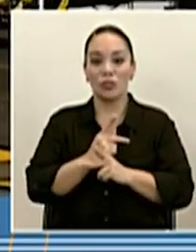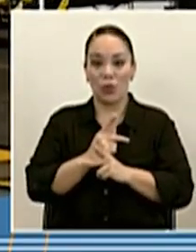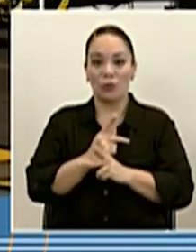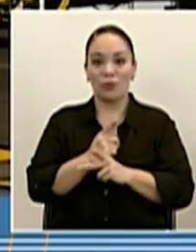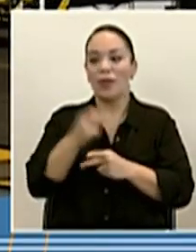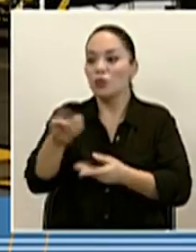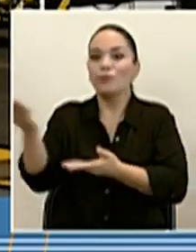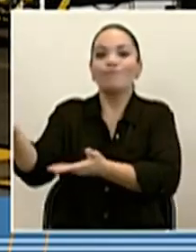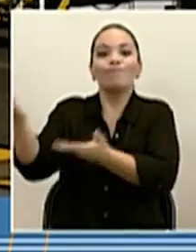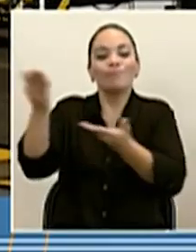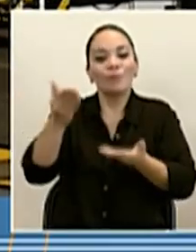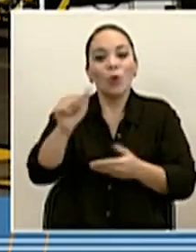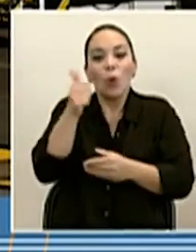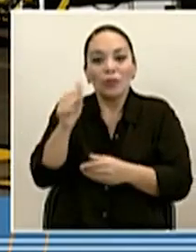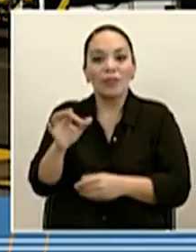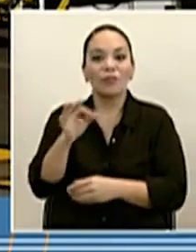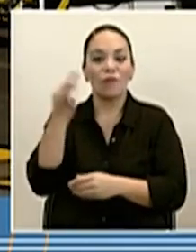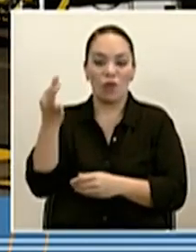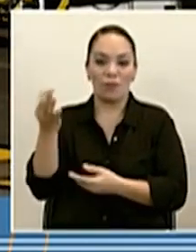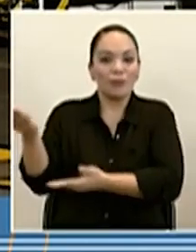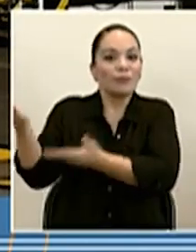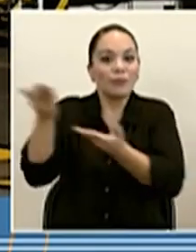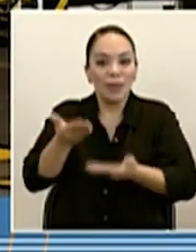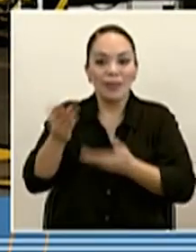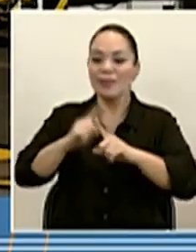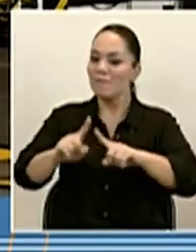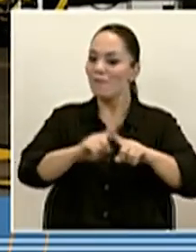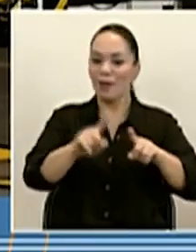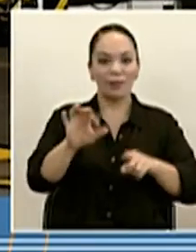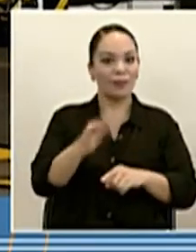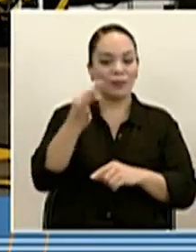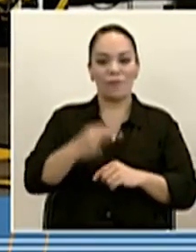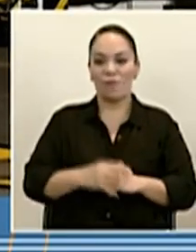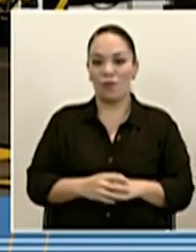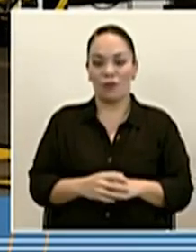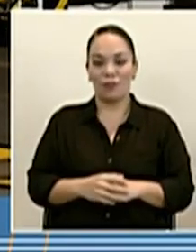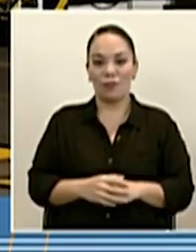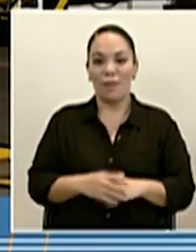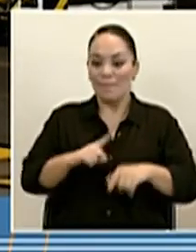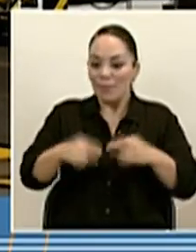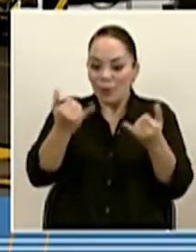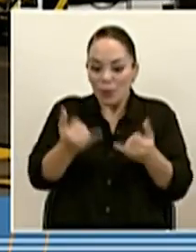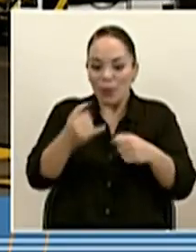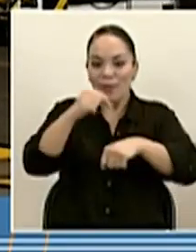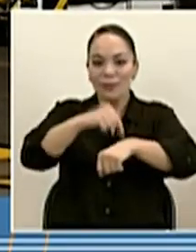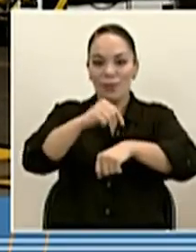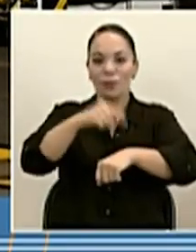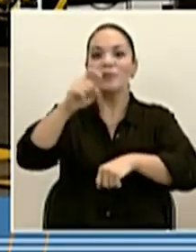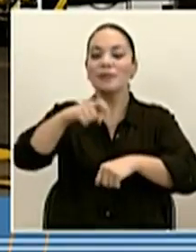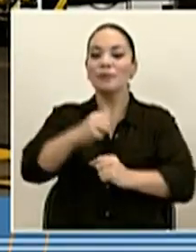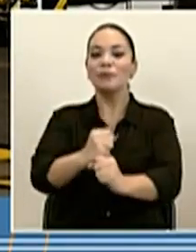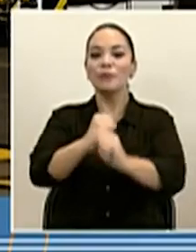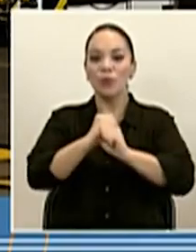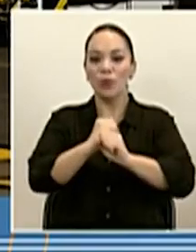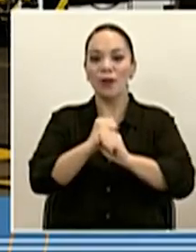estar viniendo por otras modalidades multimodales. Pero en este momento lo que necesitamos es asegurar el equipo en